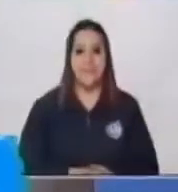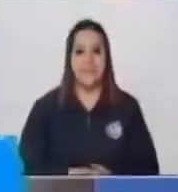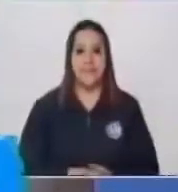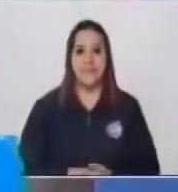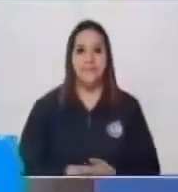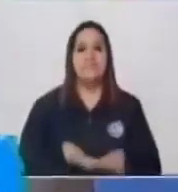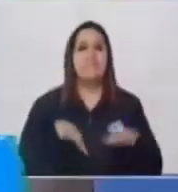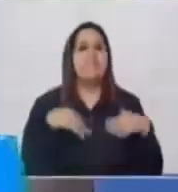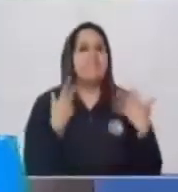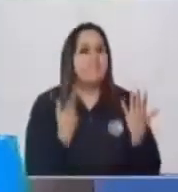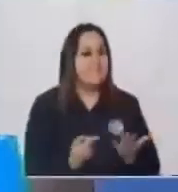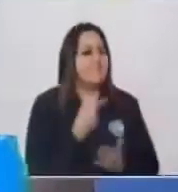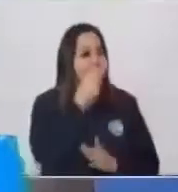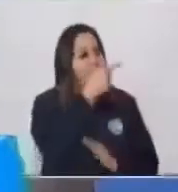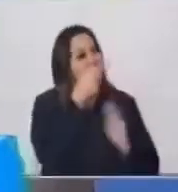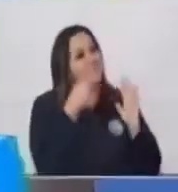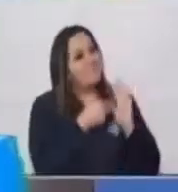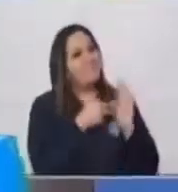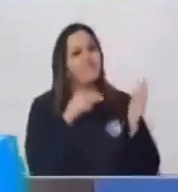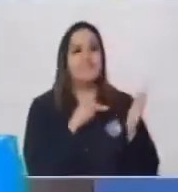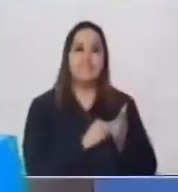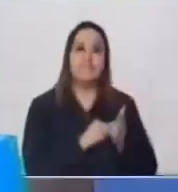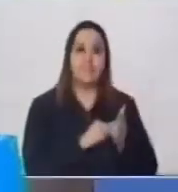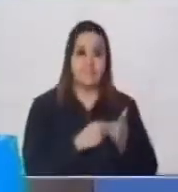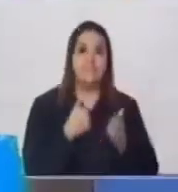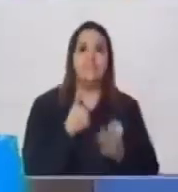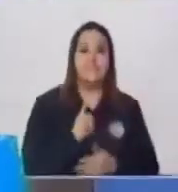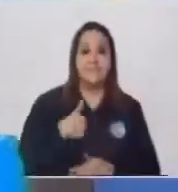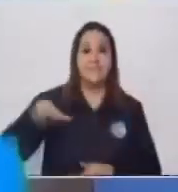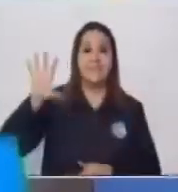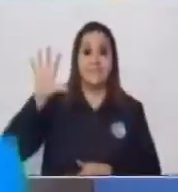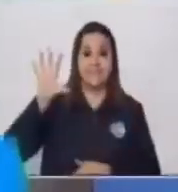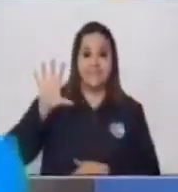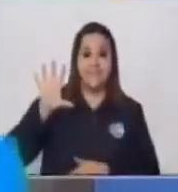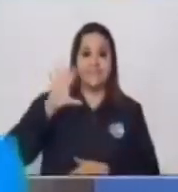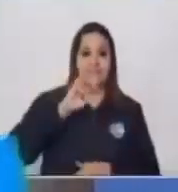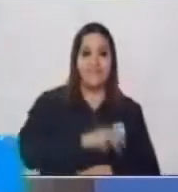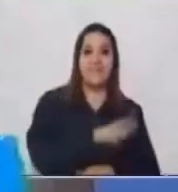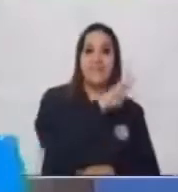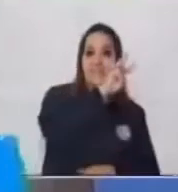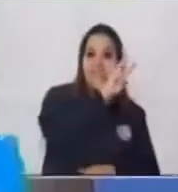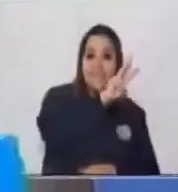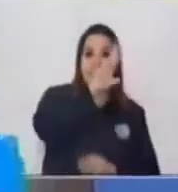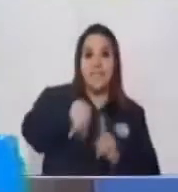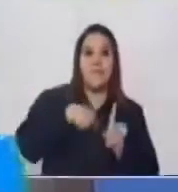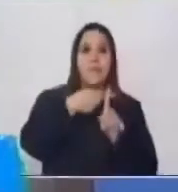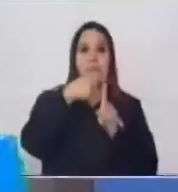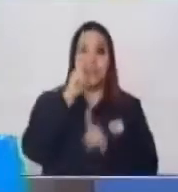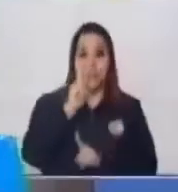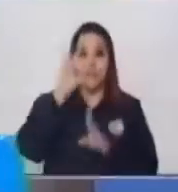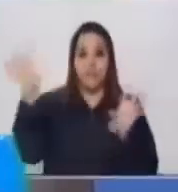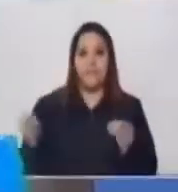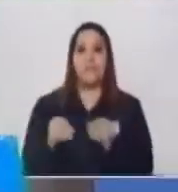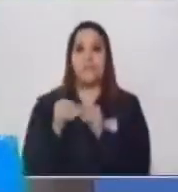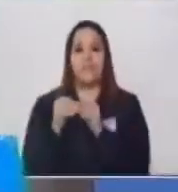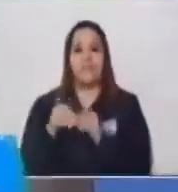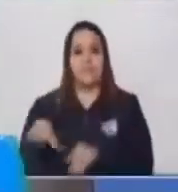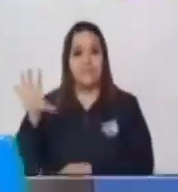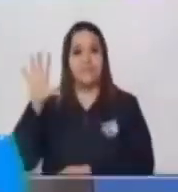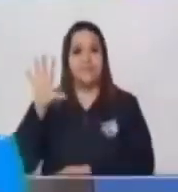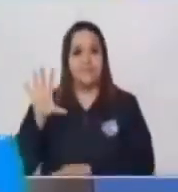¿Cuál es tu nombre? Yo soy el 5 3 más 2 es igual a 5